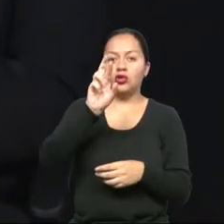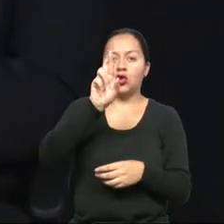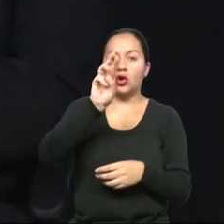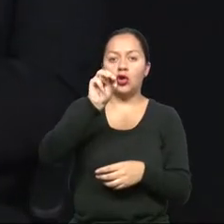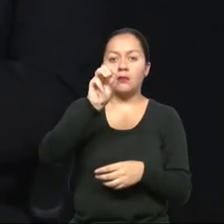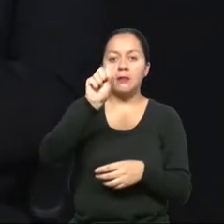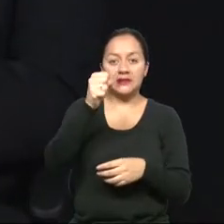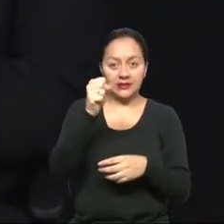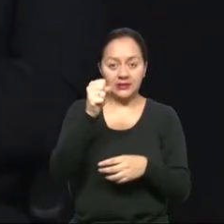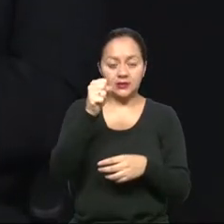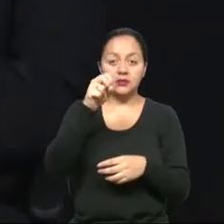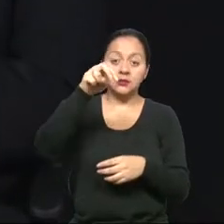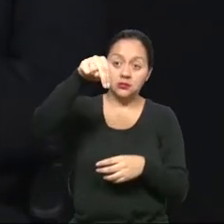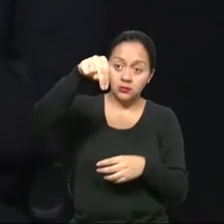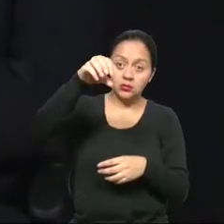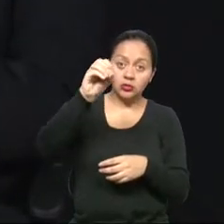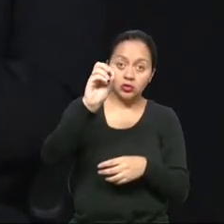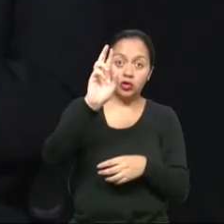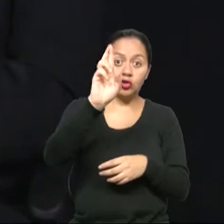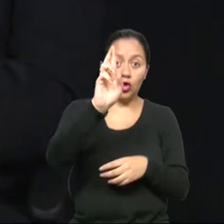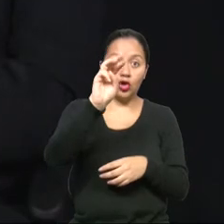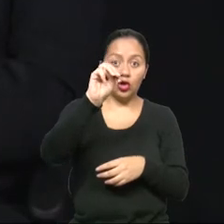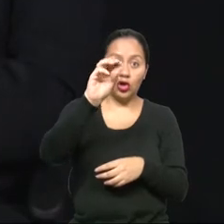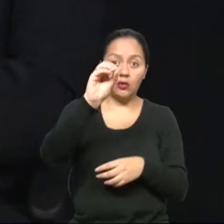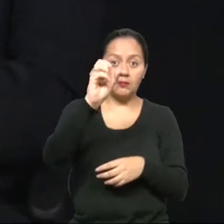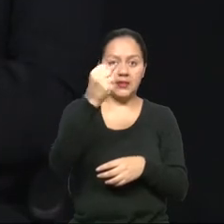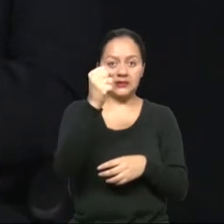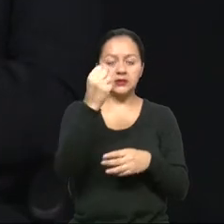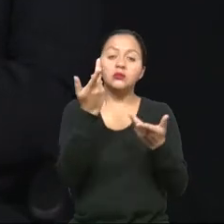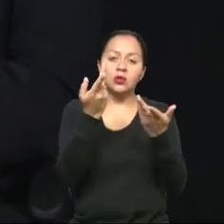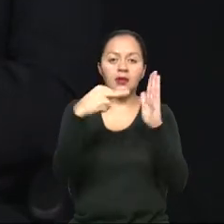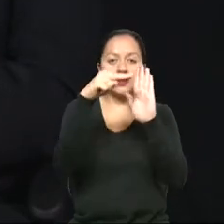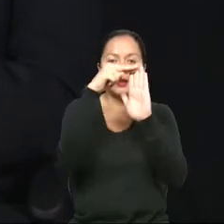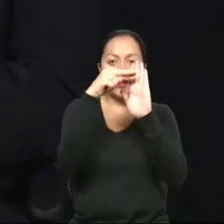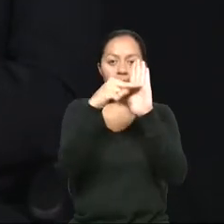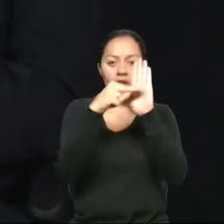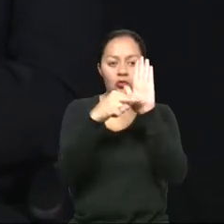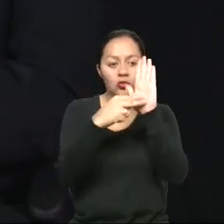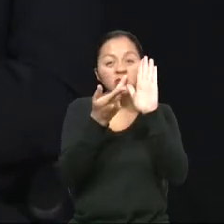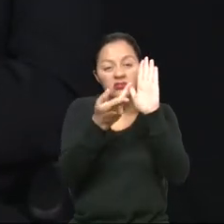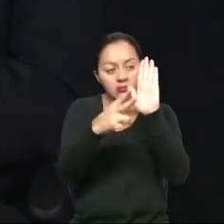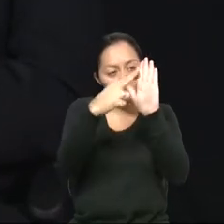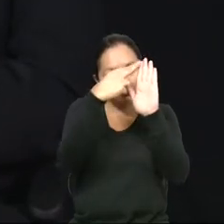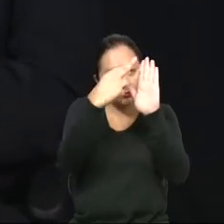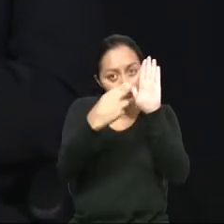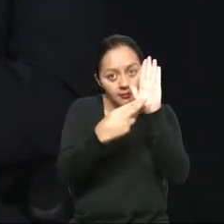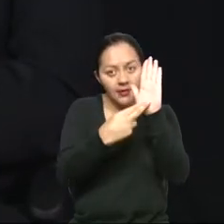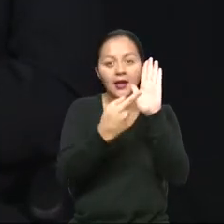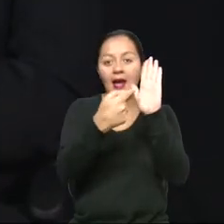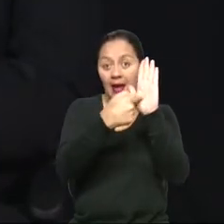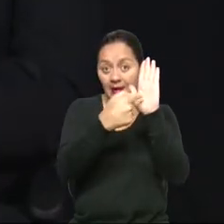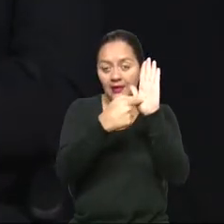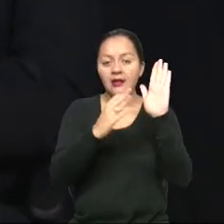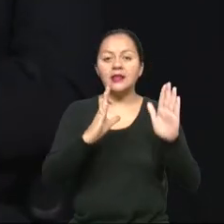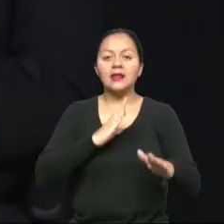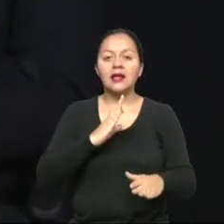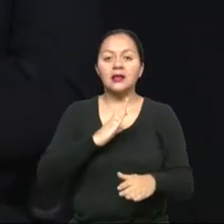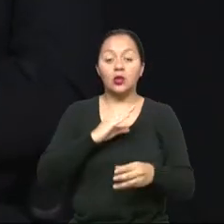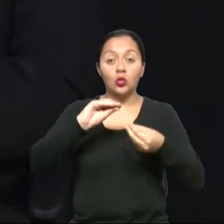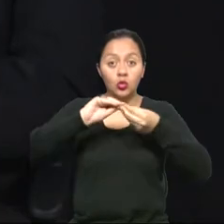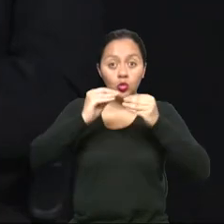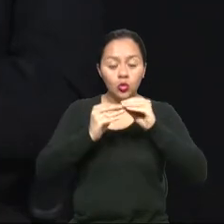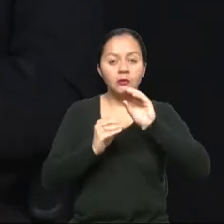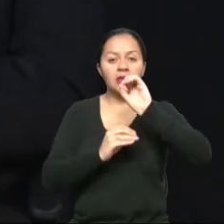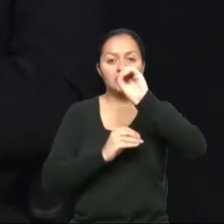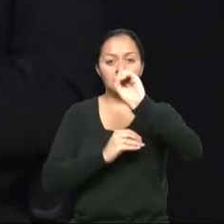volverse obligatorias en un reglamento técnico. En este caso, nosotros tenemos el reglamento 042, que acoge a muchas de las